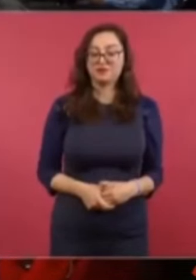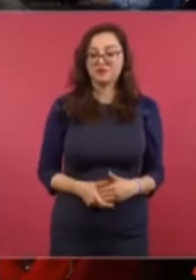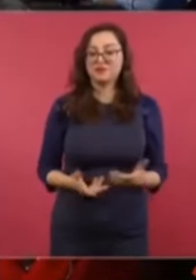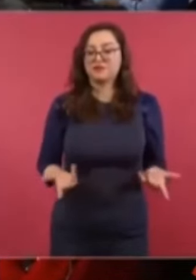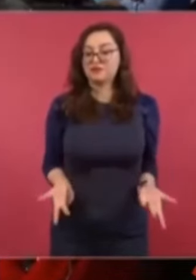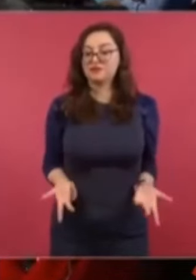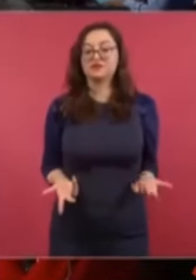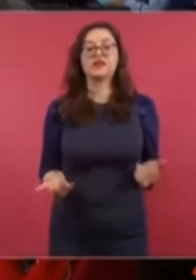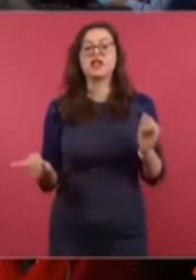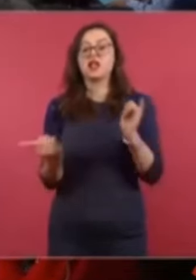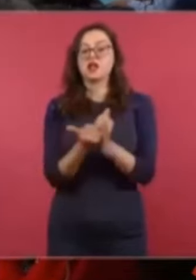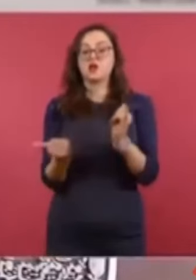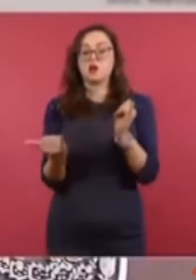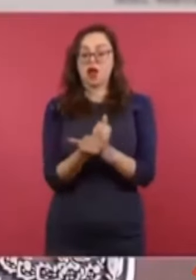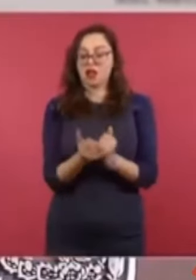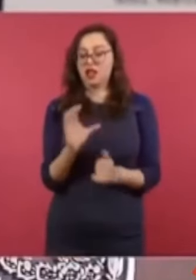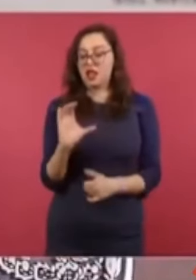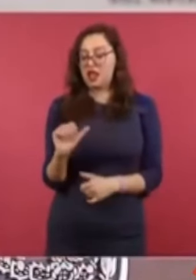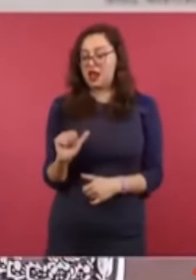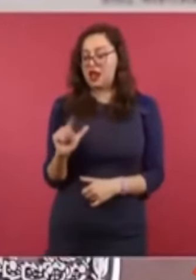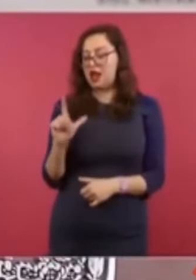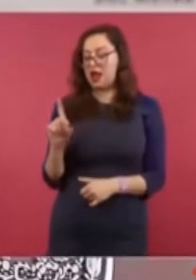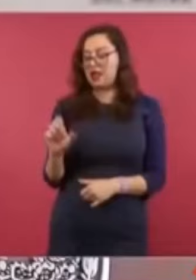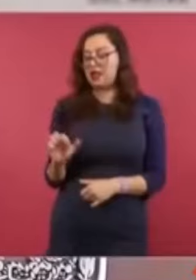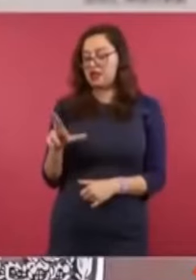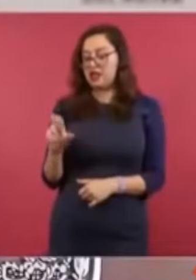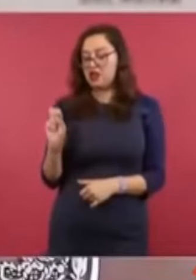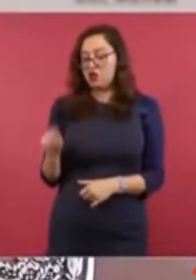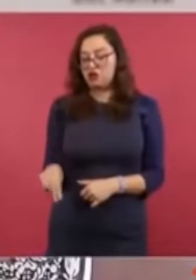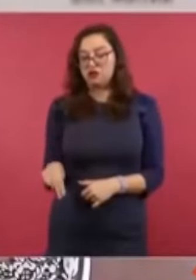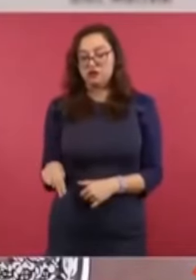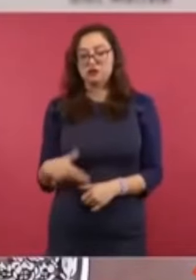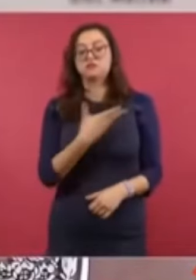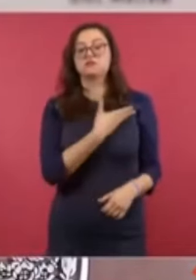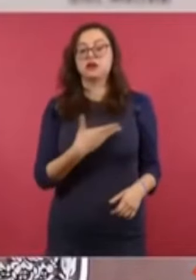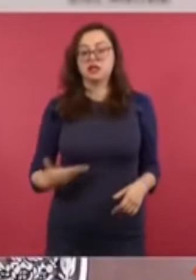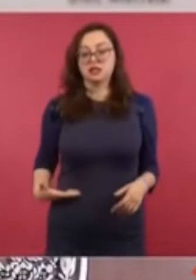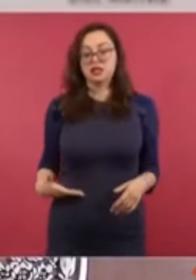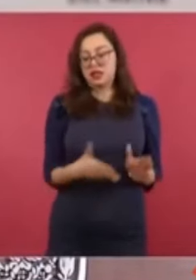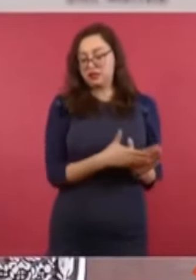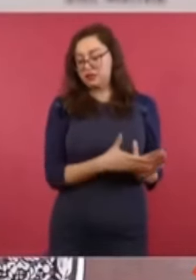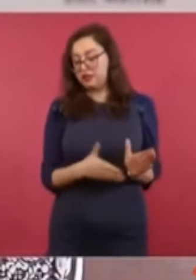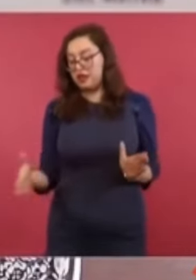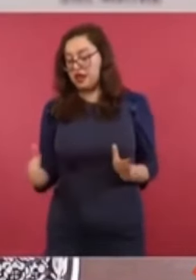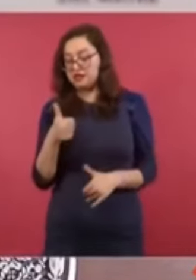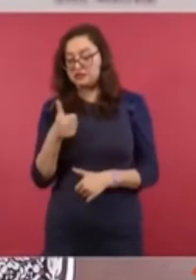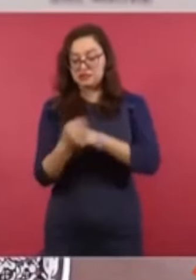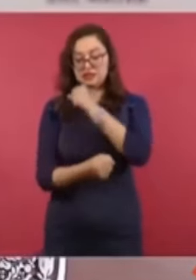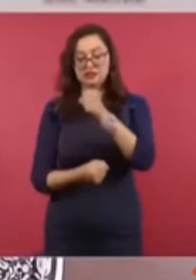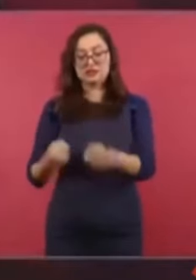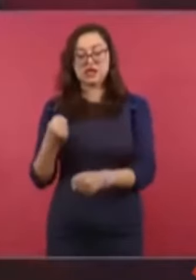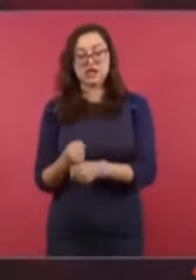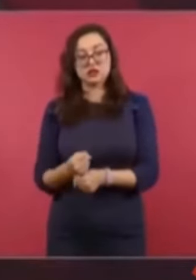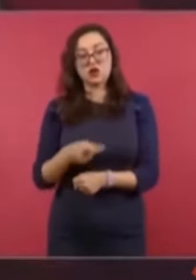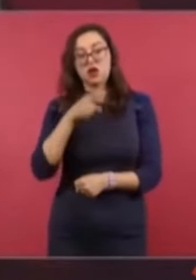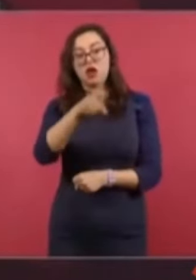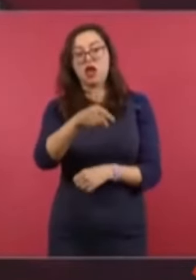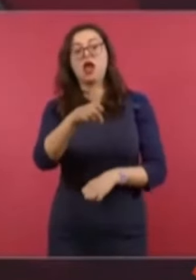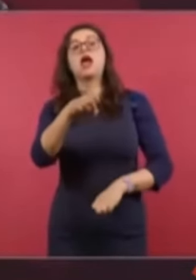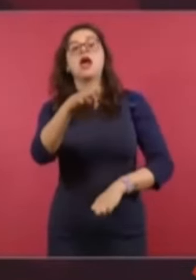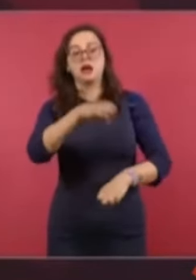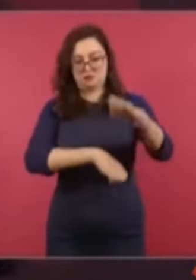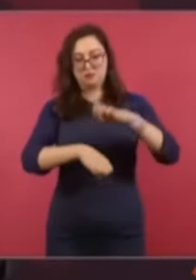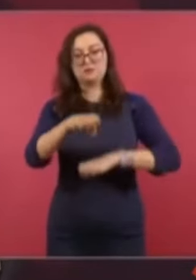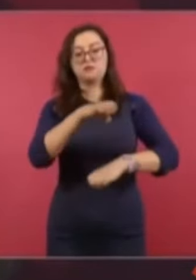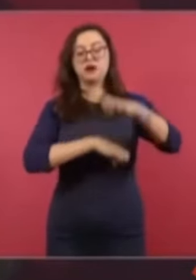y a Calderón también se lo llevaron como miembro del Consejo de